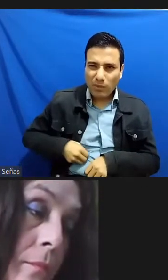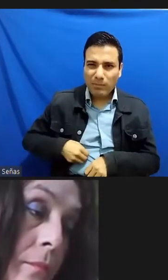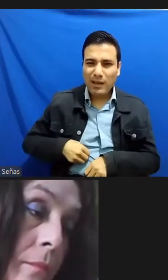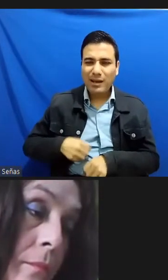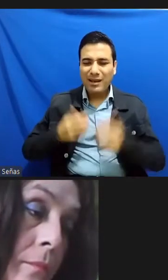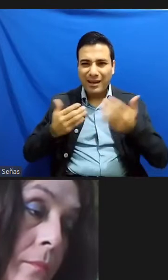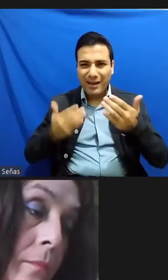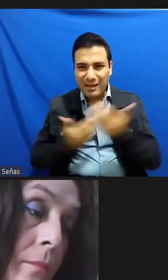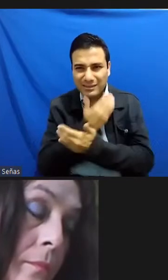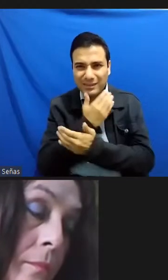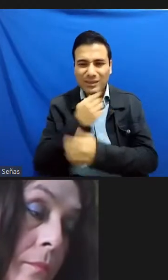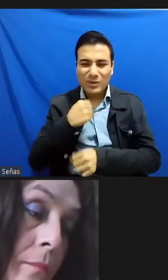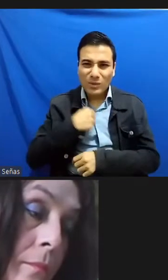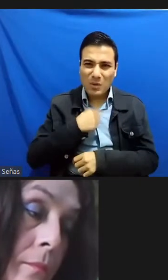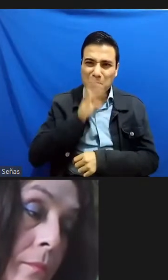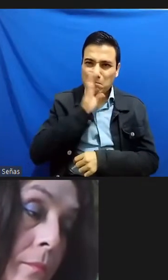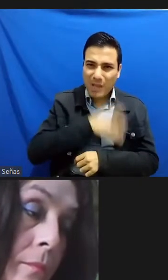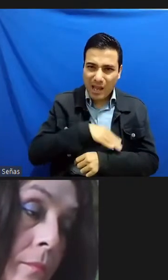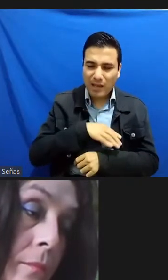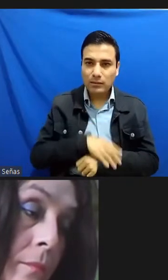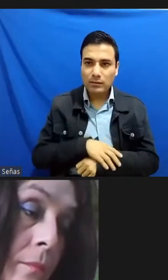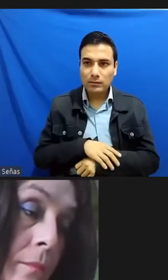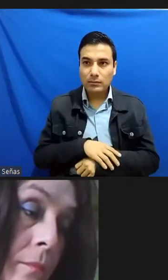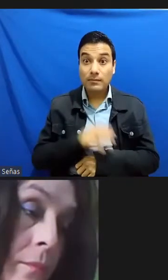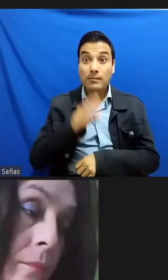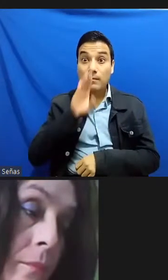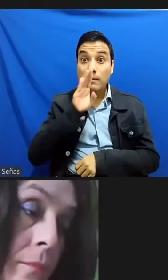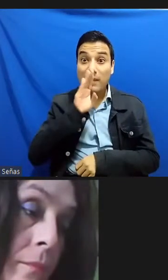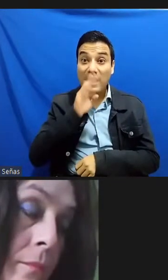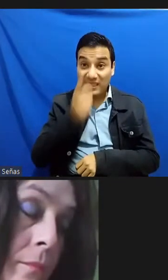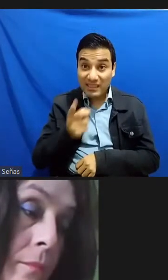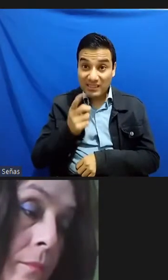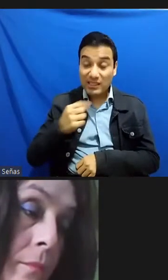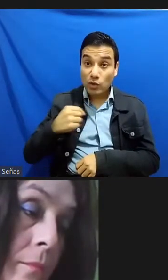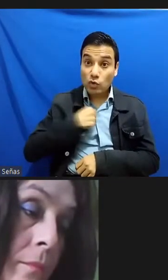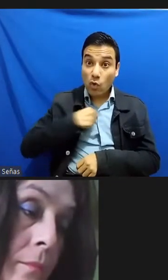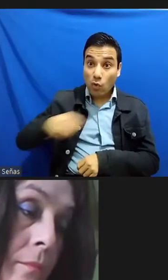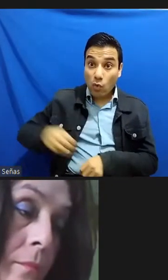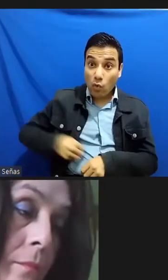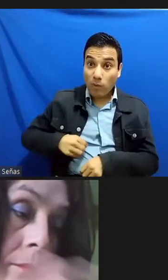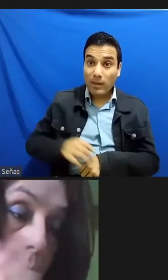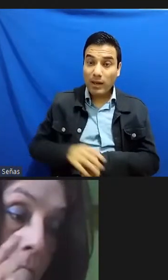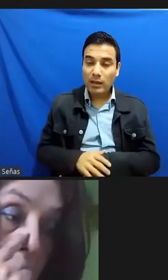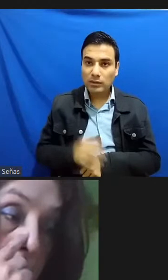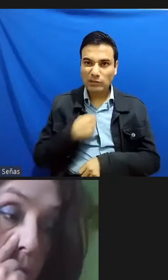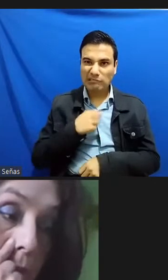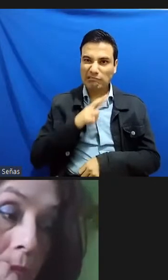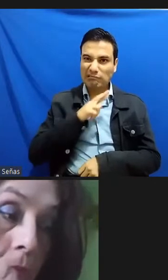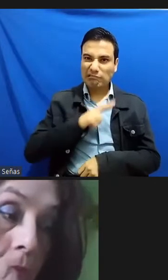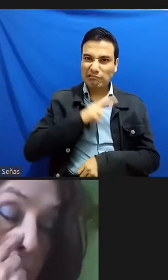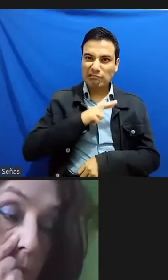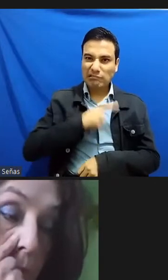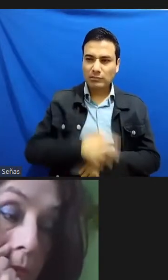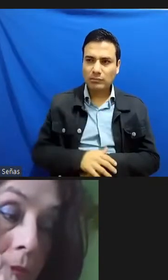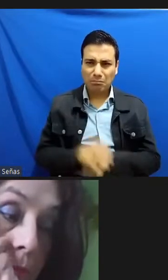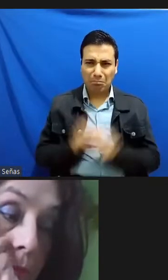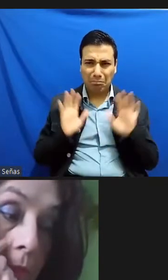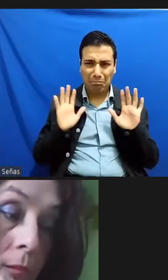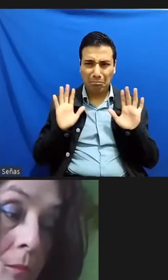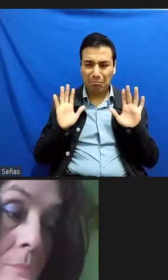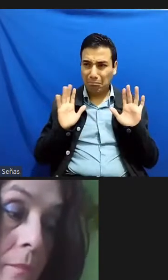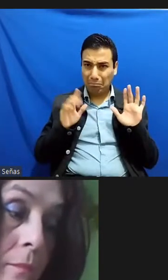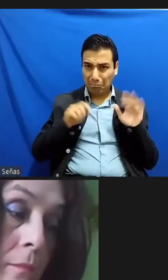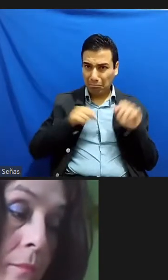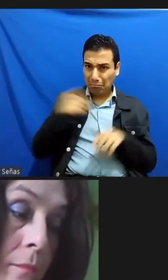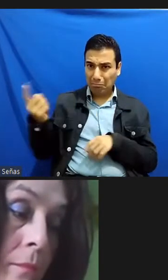de esta manera e incluso ella me echó la culpa a mí de que yo le tenía un resentimiento a ella cuando yo nunca había tenido un